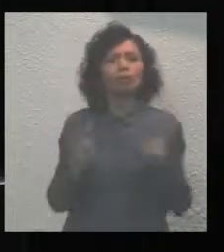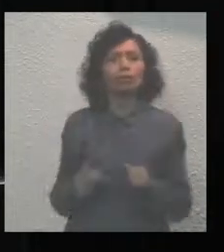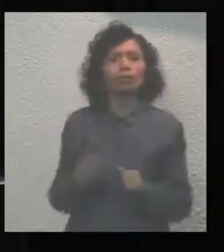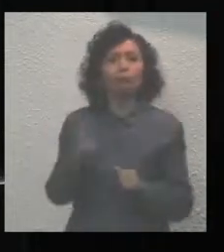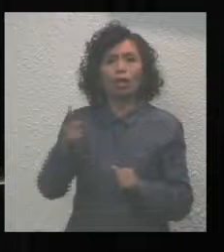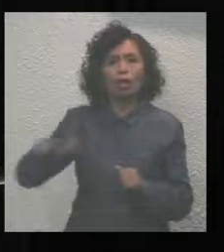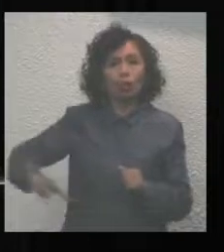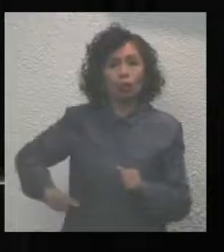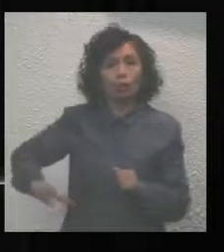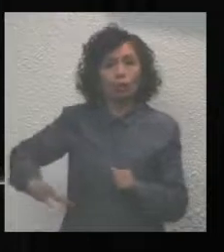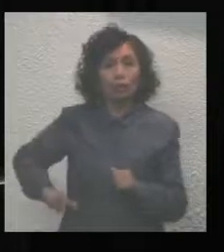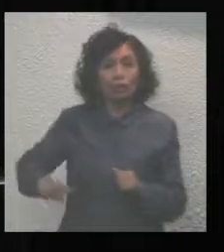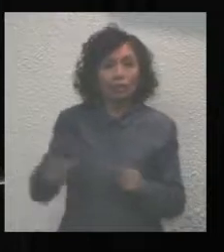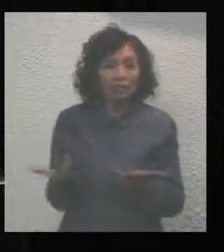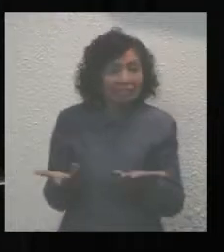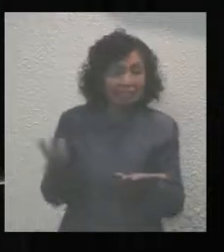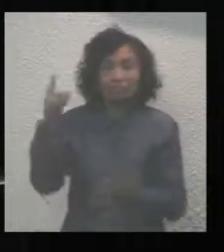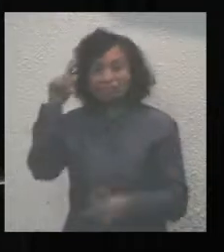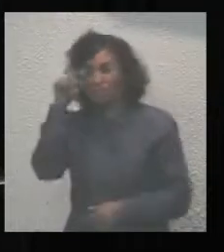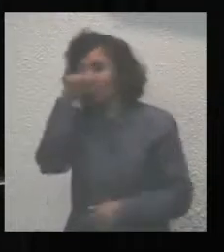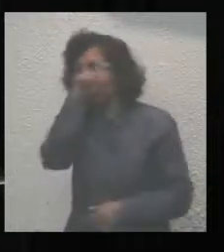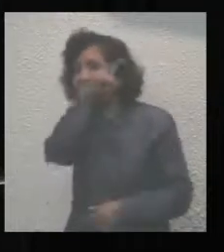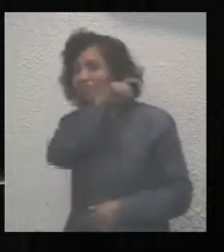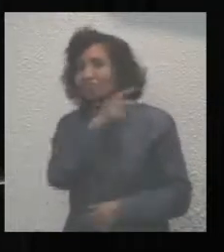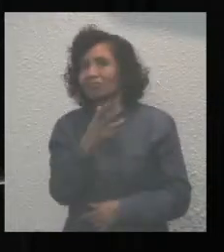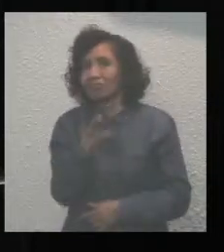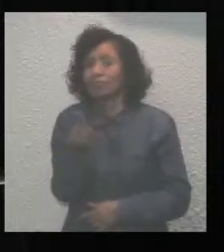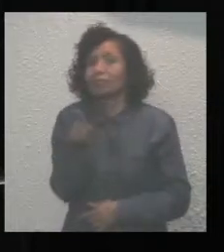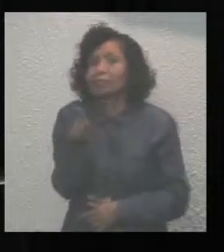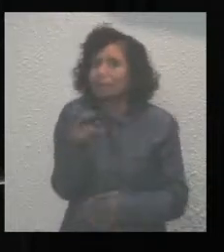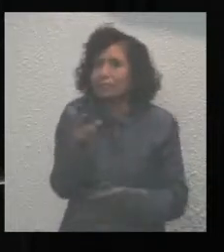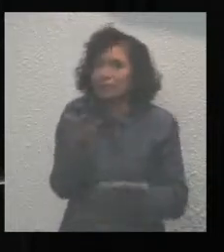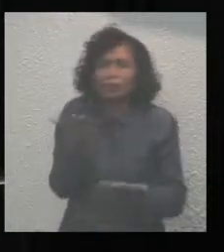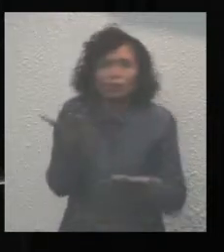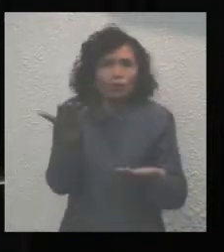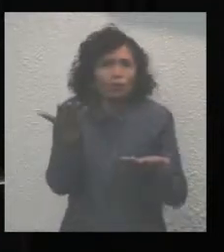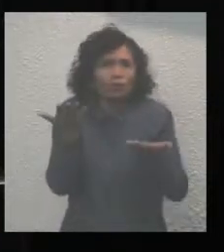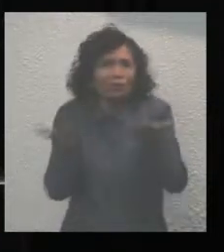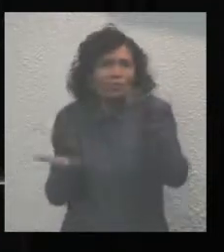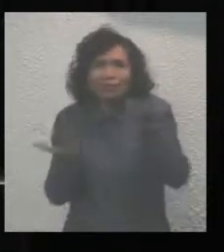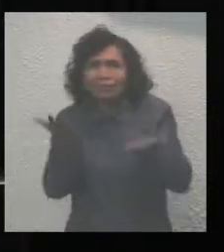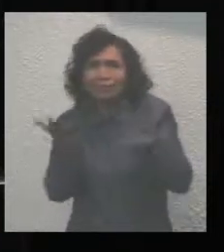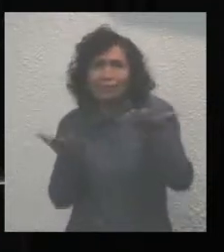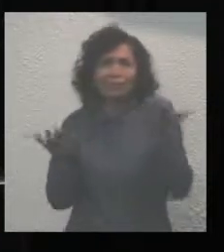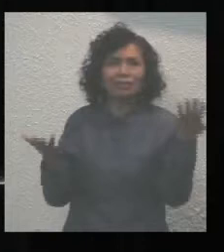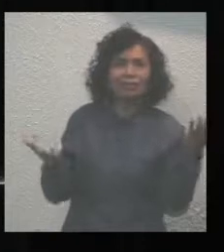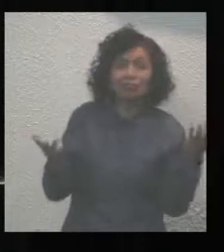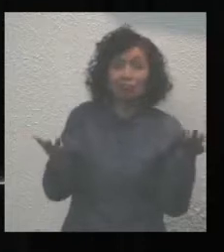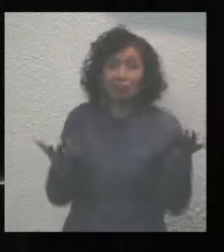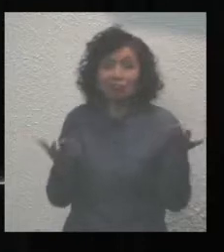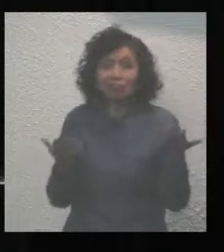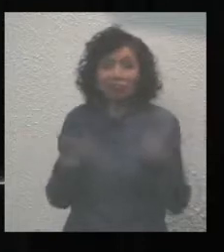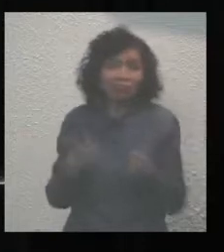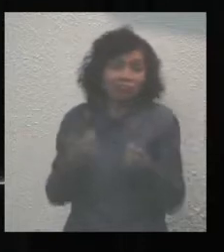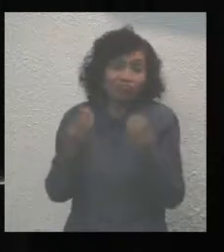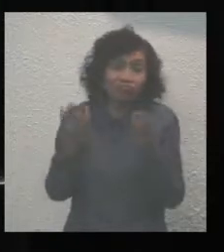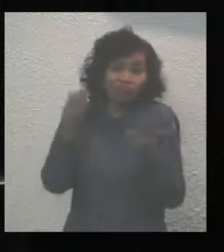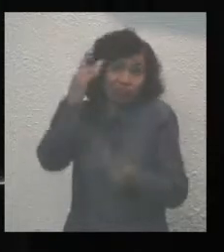gobernar es complejo y depende de una serie de circunstancias propias de cada época.